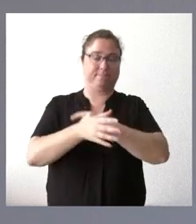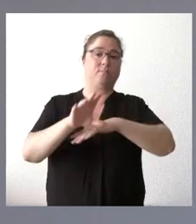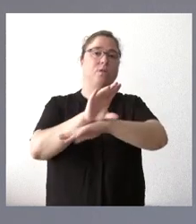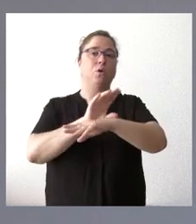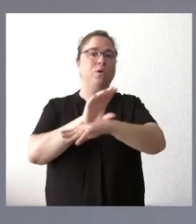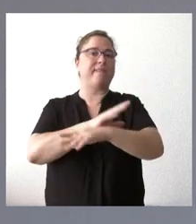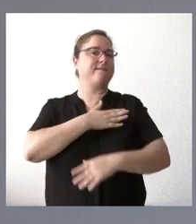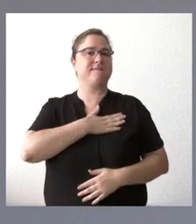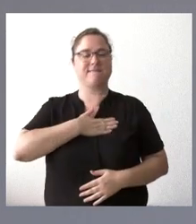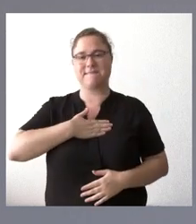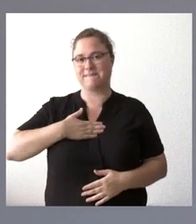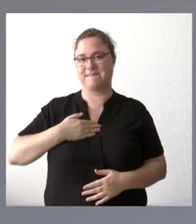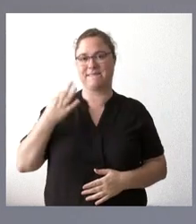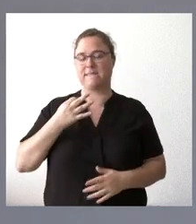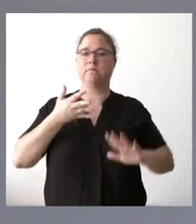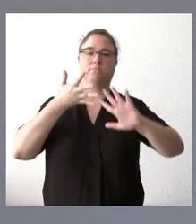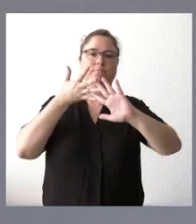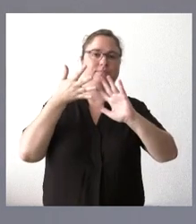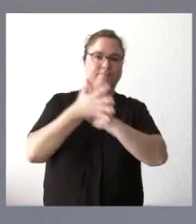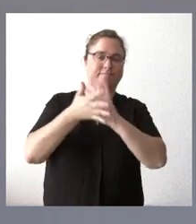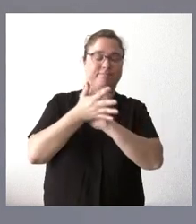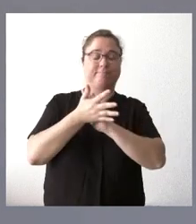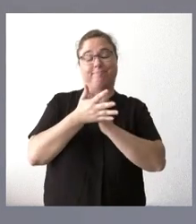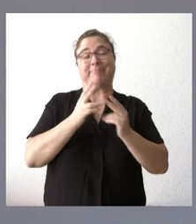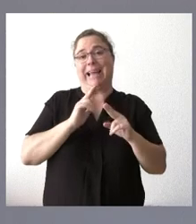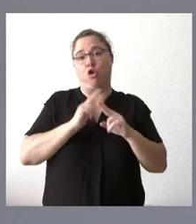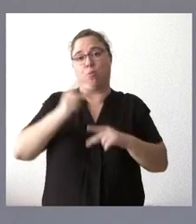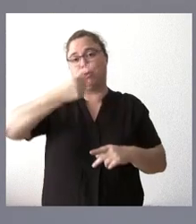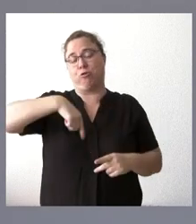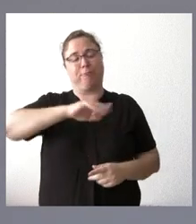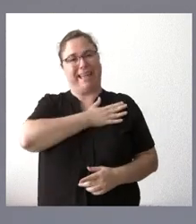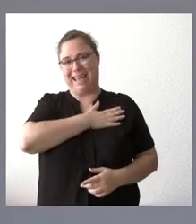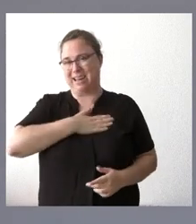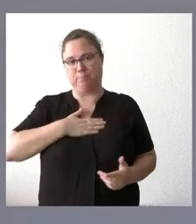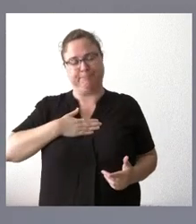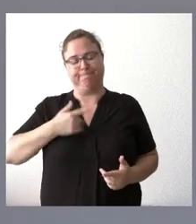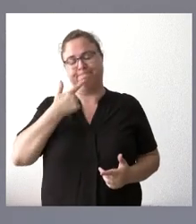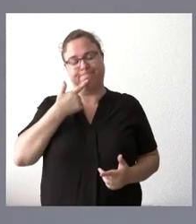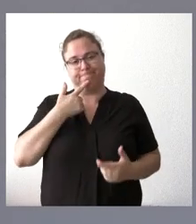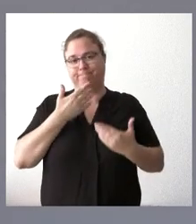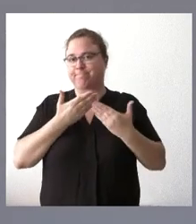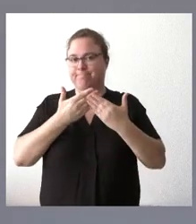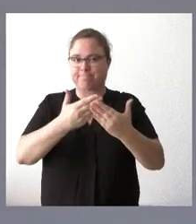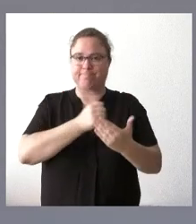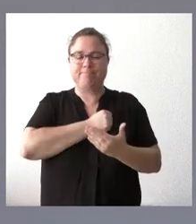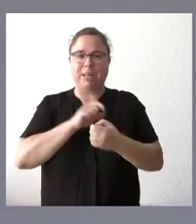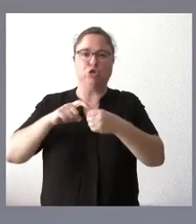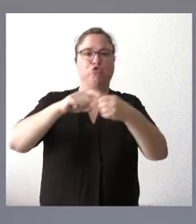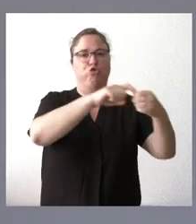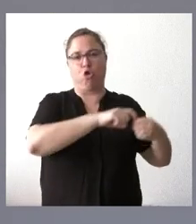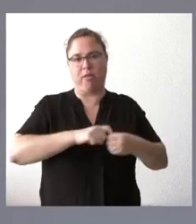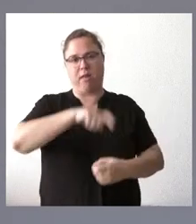queremos desde aquí comenzar, y, en nombre del Consejo de Gobierno, mostrar nuestra solidaridad con las personas